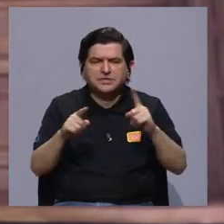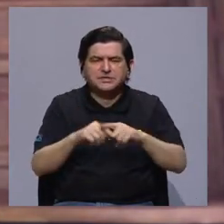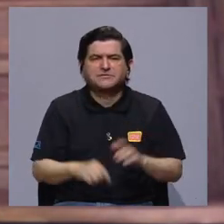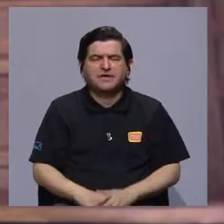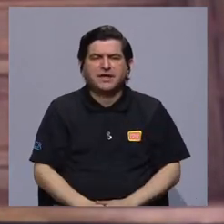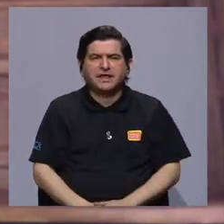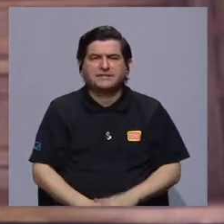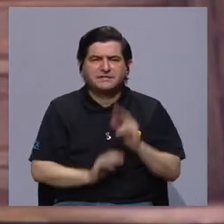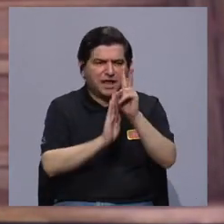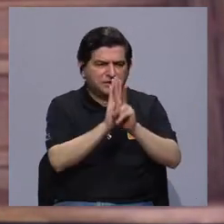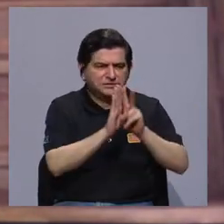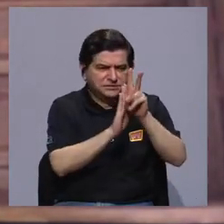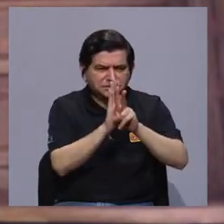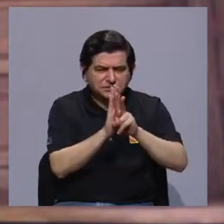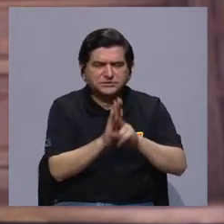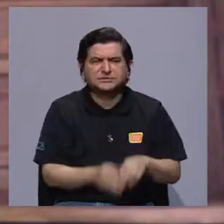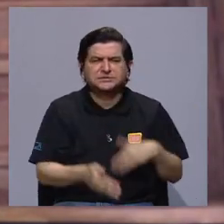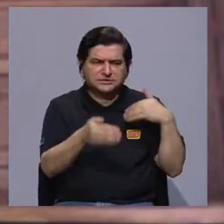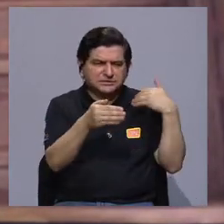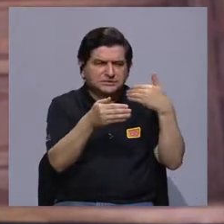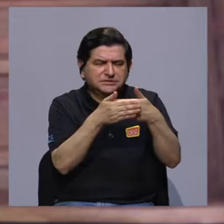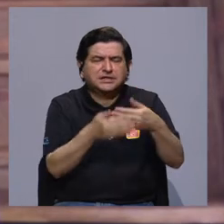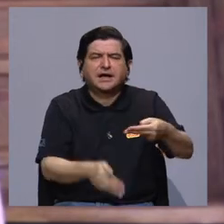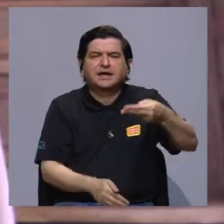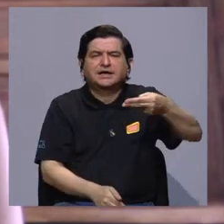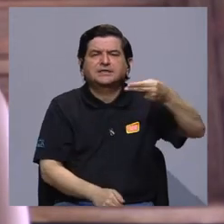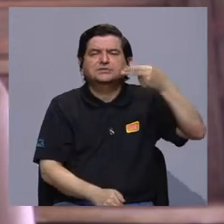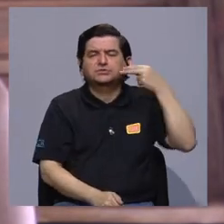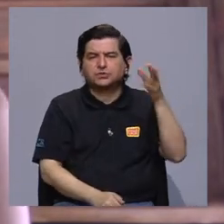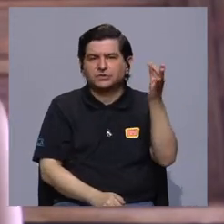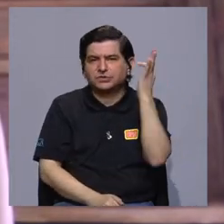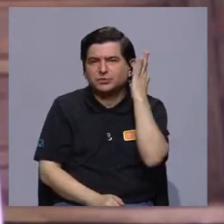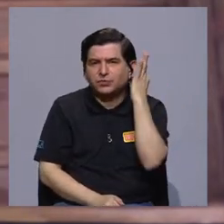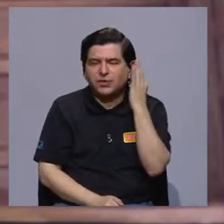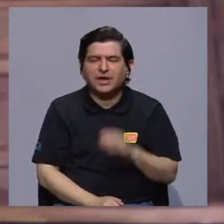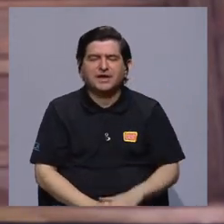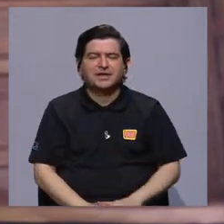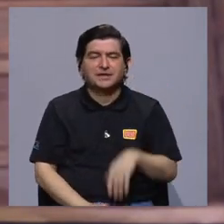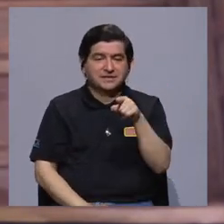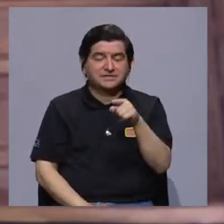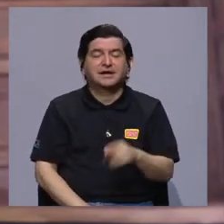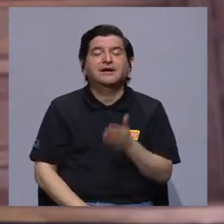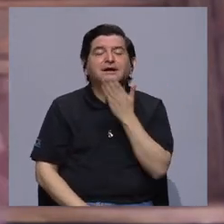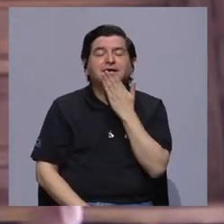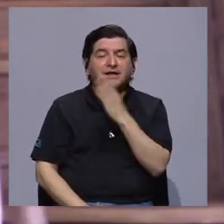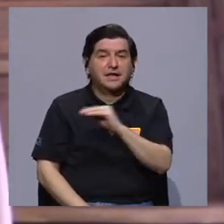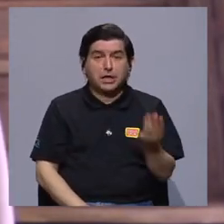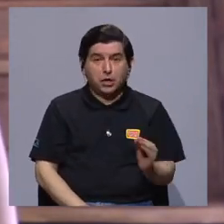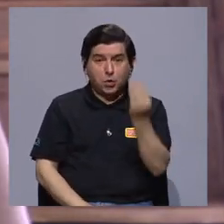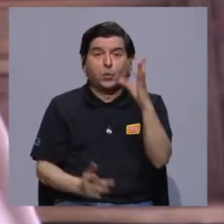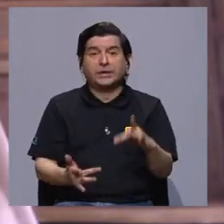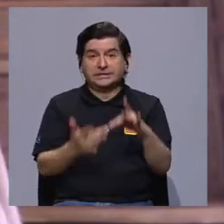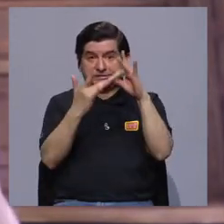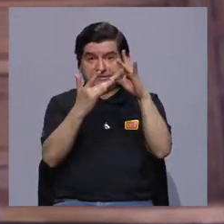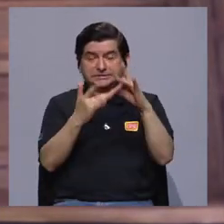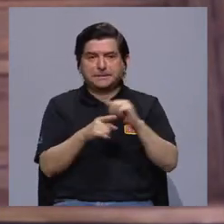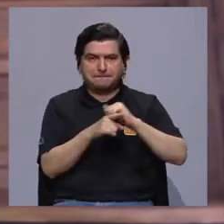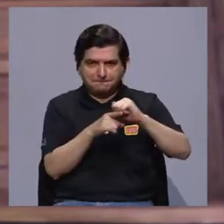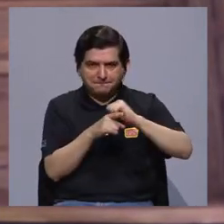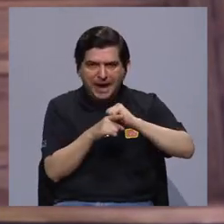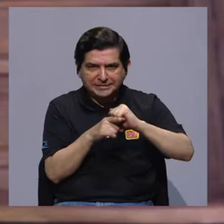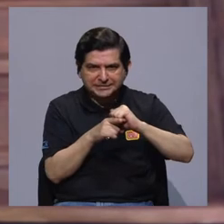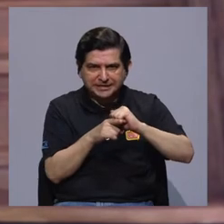audiovisuales donde nos aproximamos a las historias de mujeres indígenas, sobre todo, y jóvenes, que